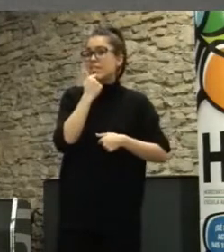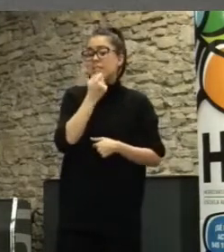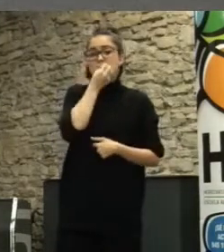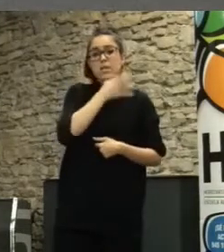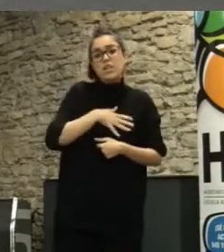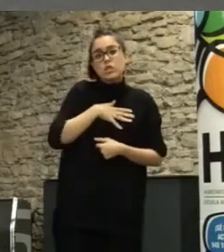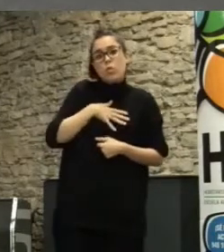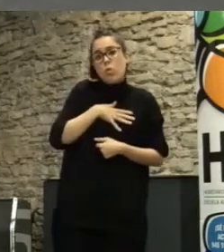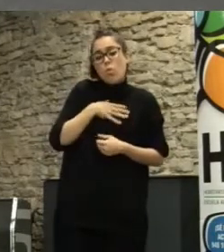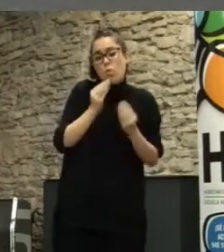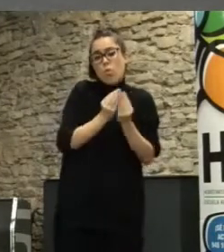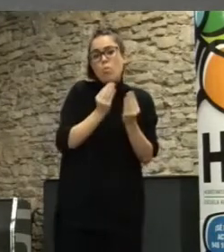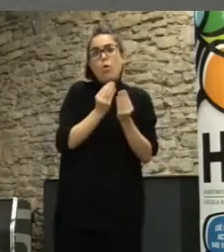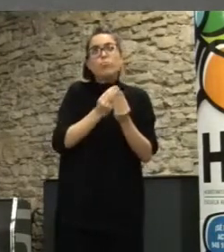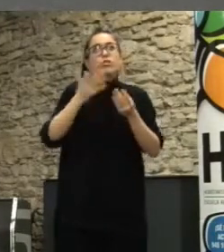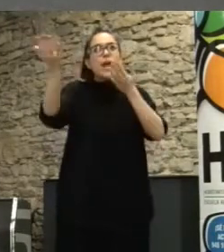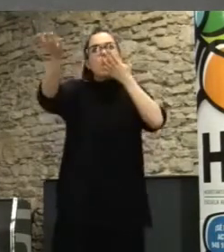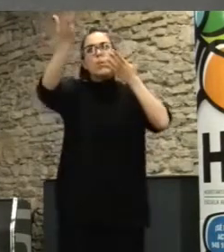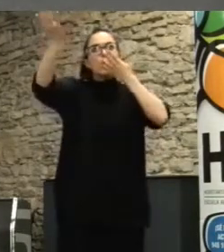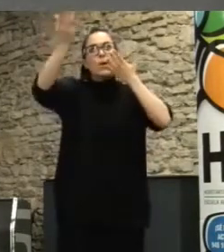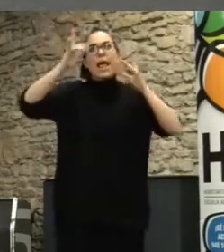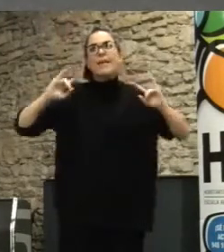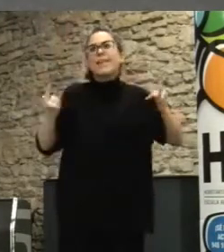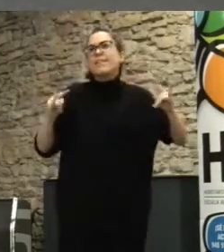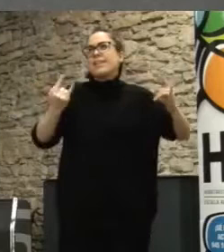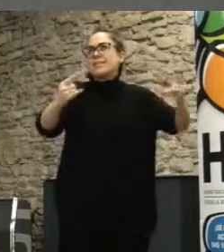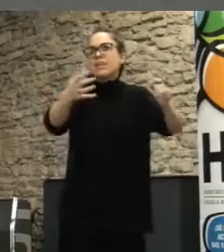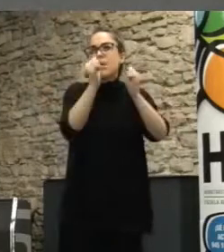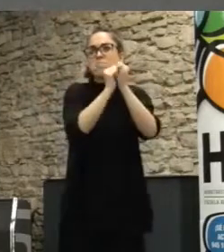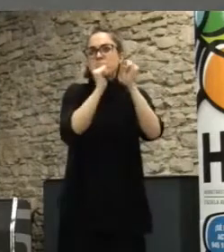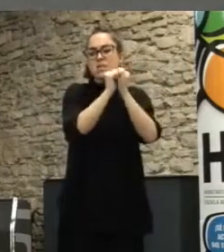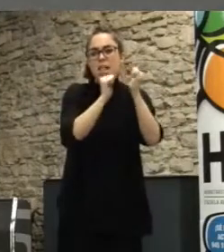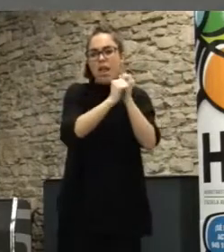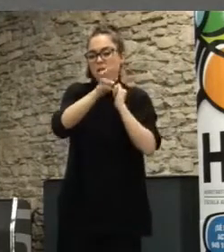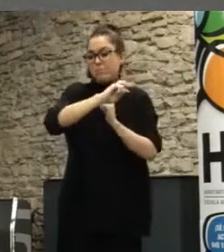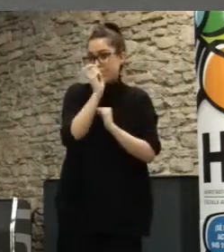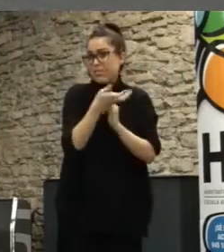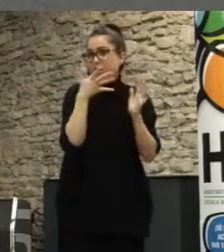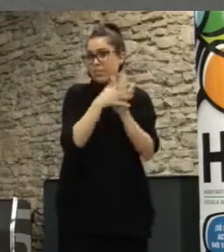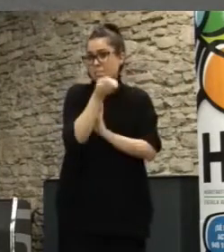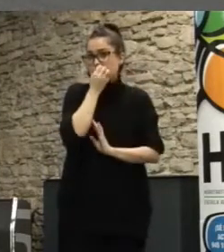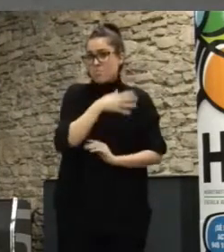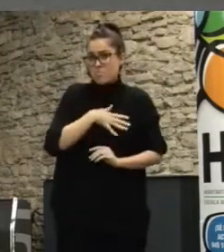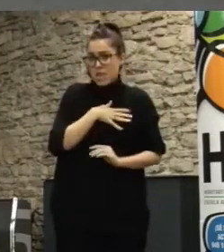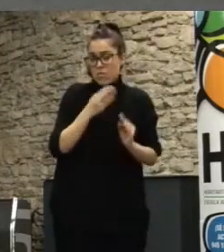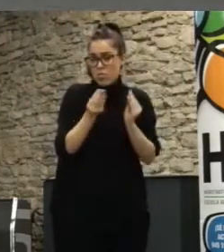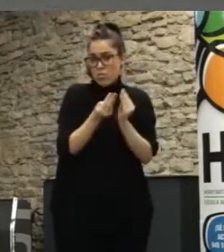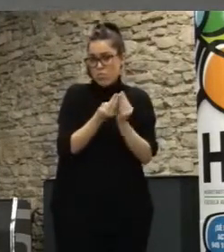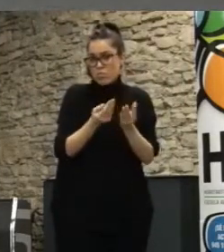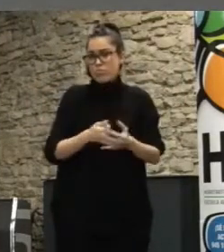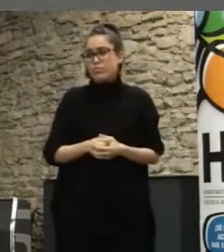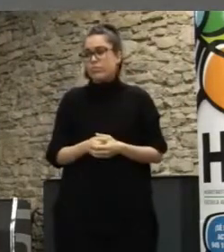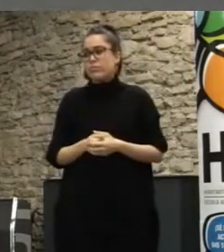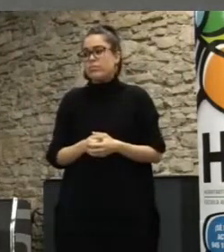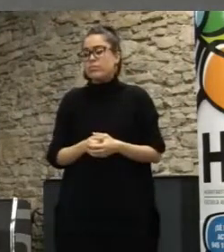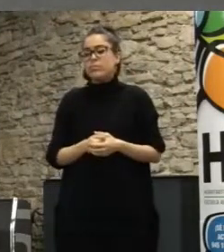privados el aire la selva los minerales una gestión incluye también por un lado